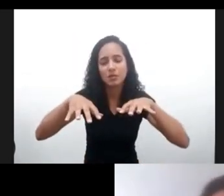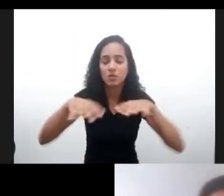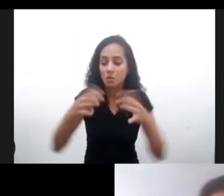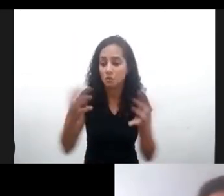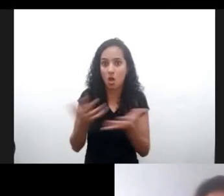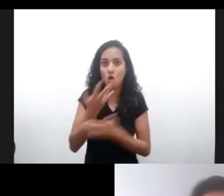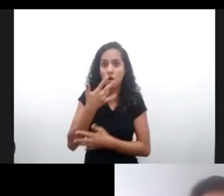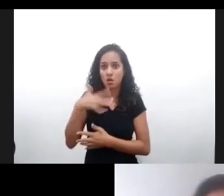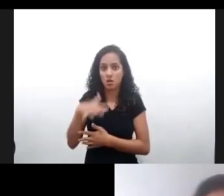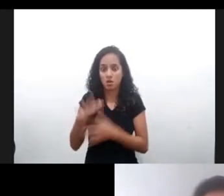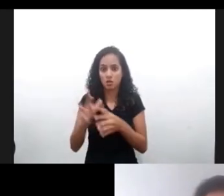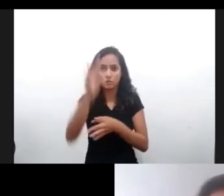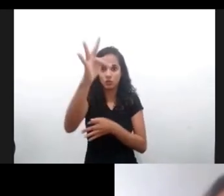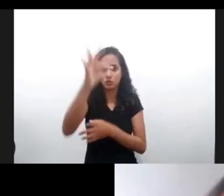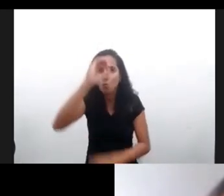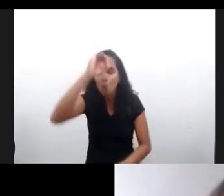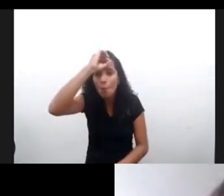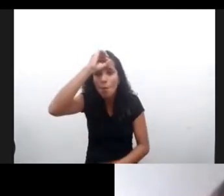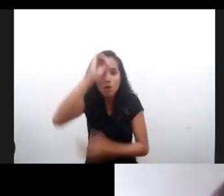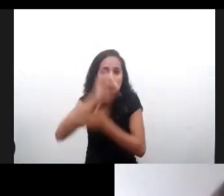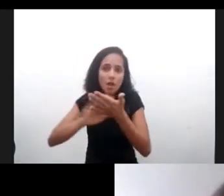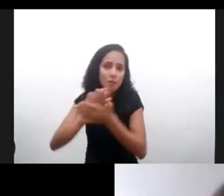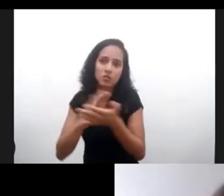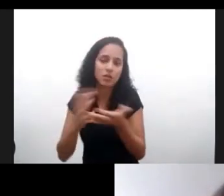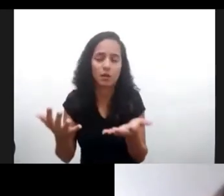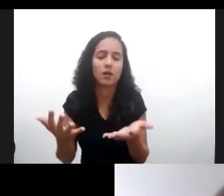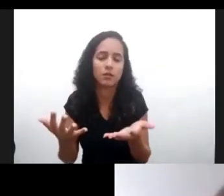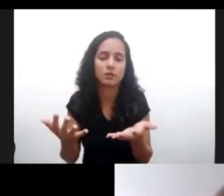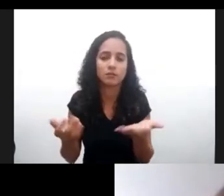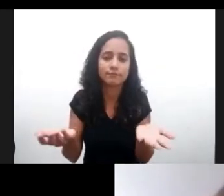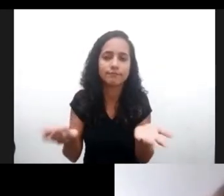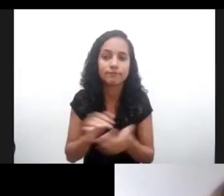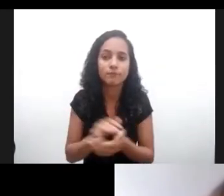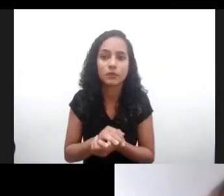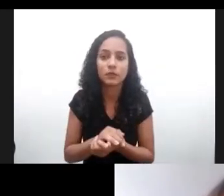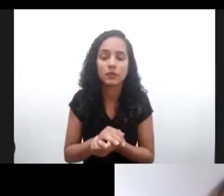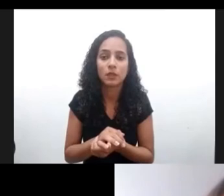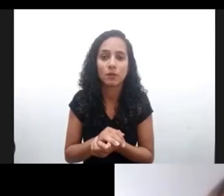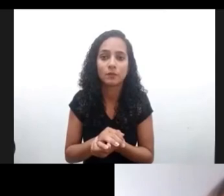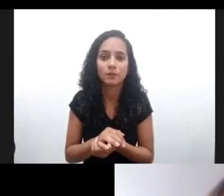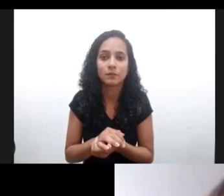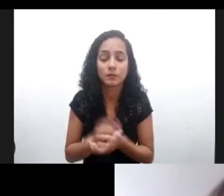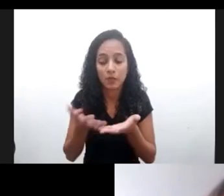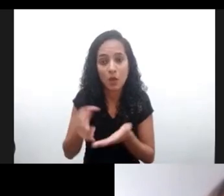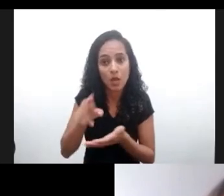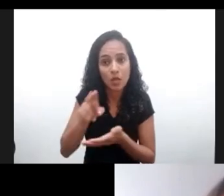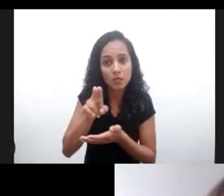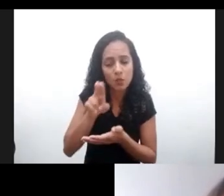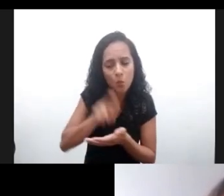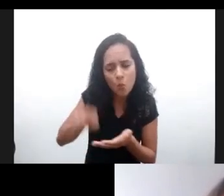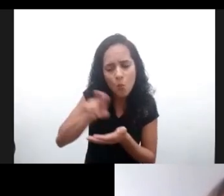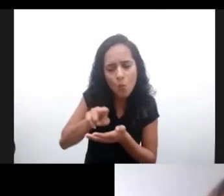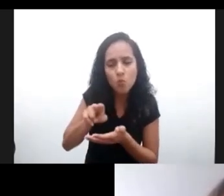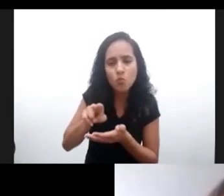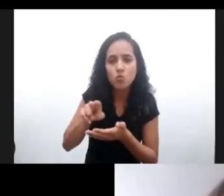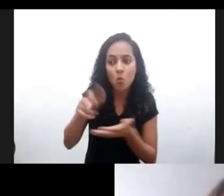perjudicarlas, porque no puede prever cómo se utilizarán estos datos. Me parece que este punto de